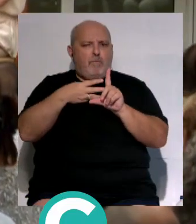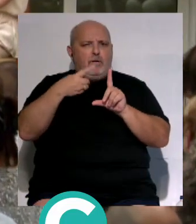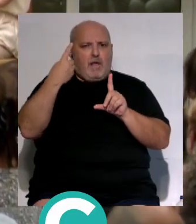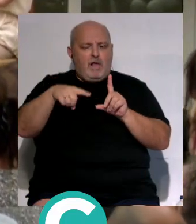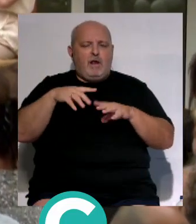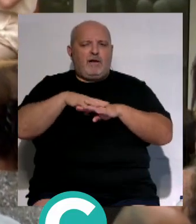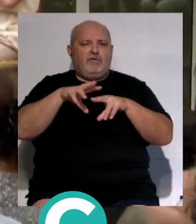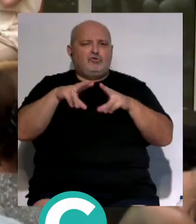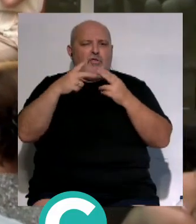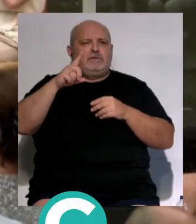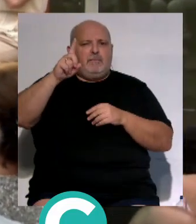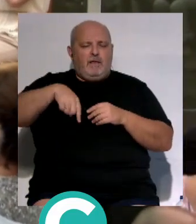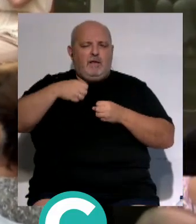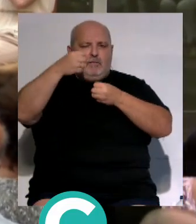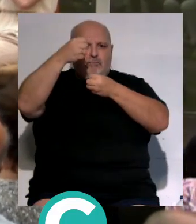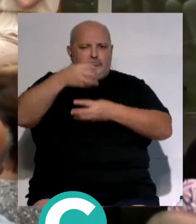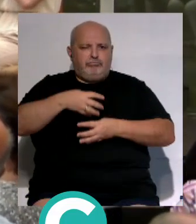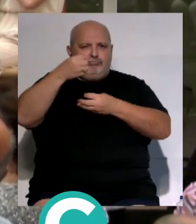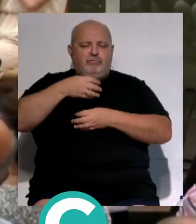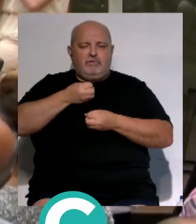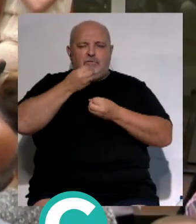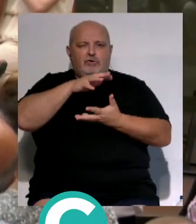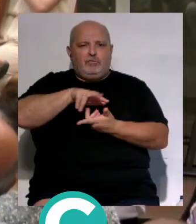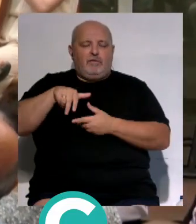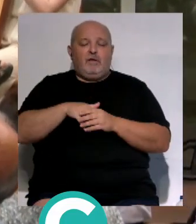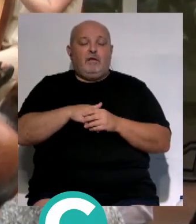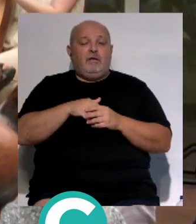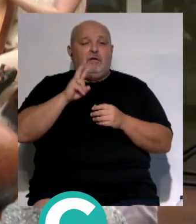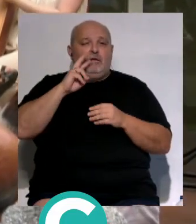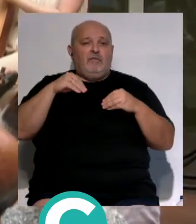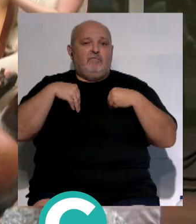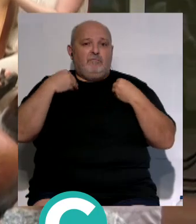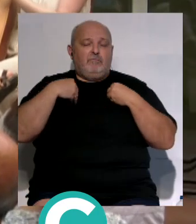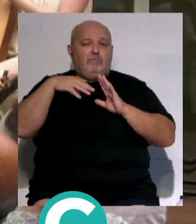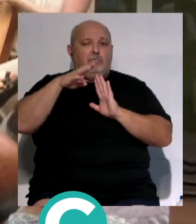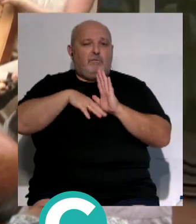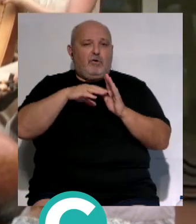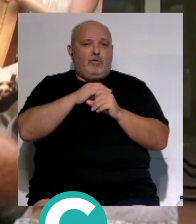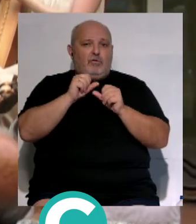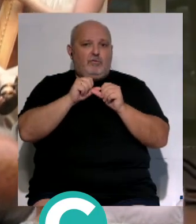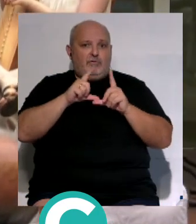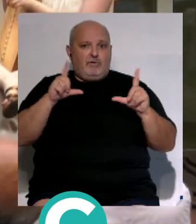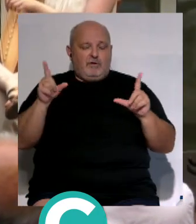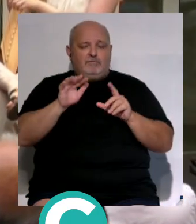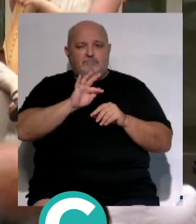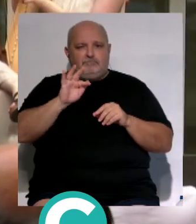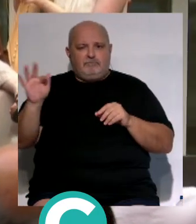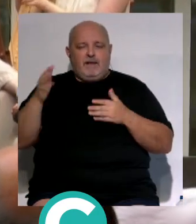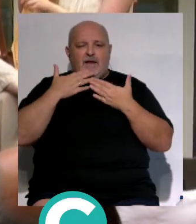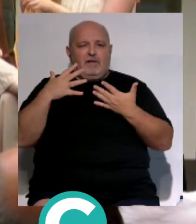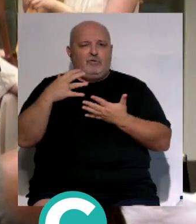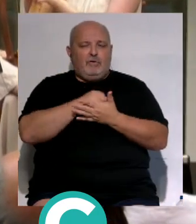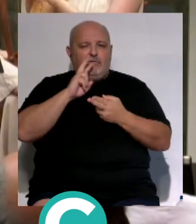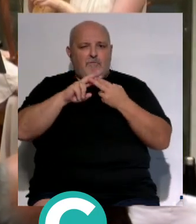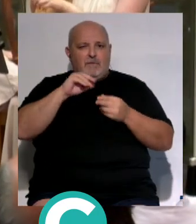.es y en los diferentes canales de las redes sociales. Les invitamos a que disfruten de la programación de la Televisión Municipal. Gracias